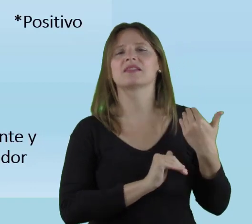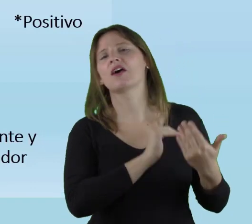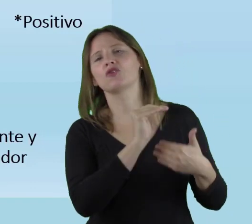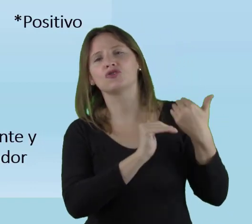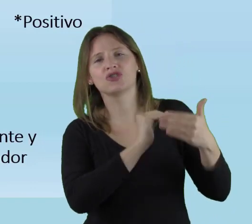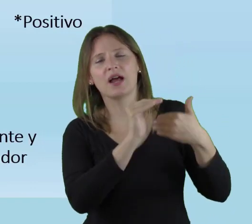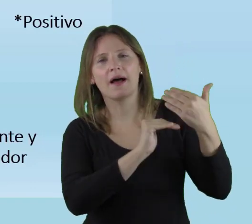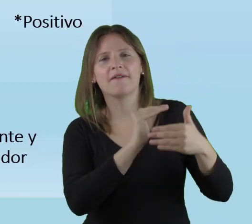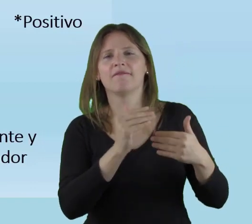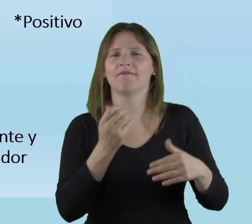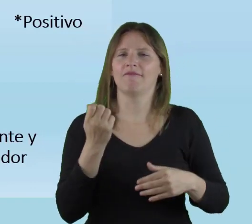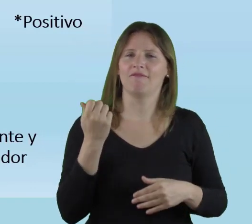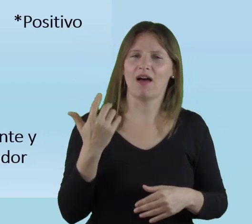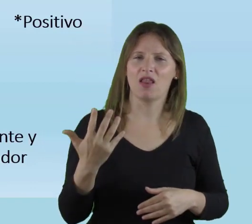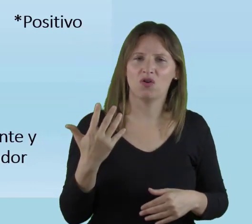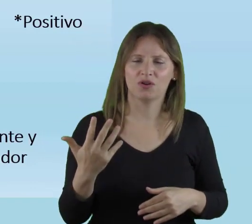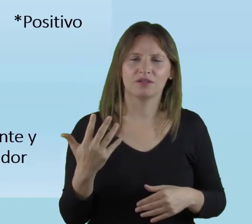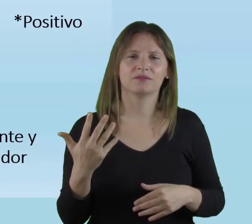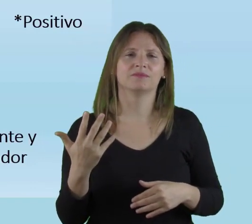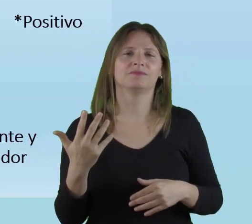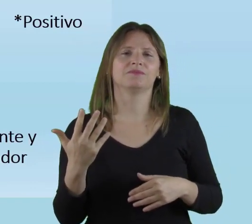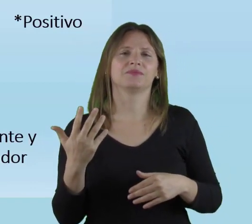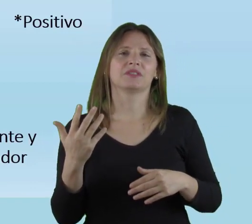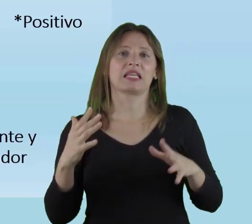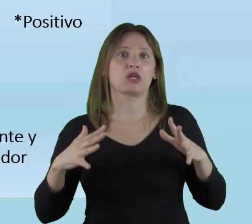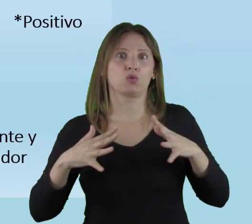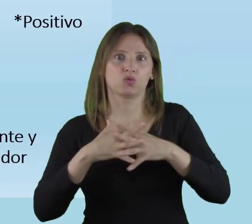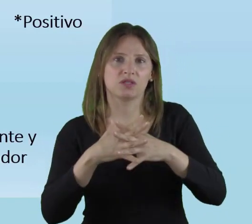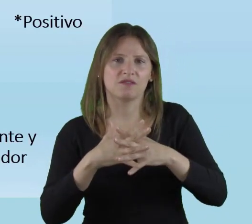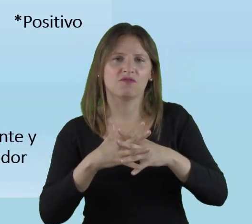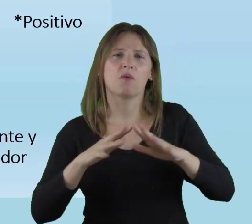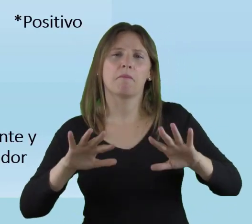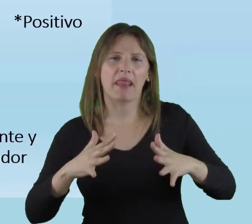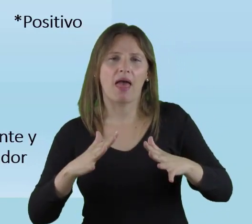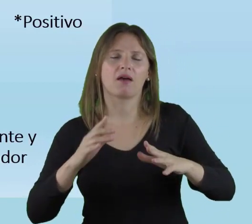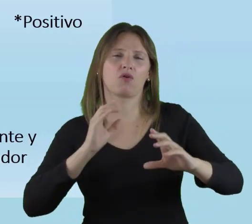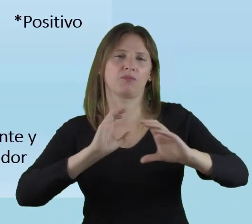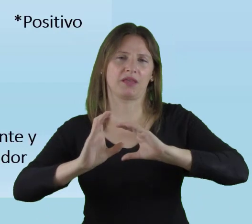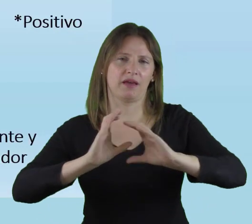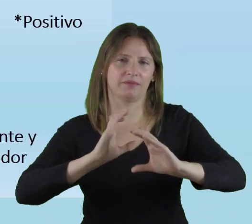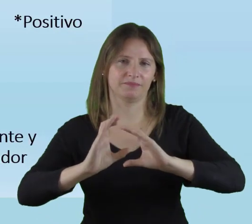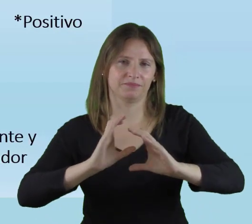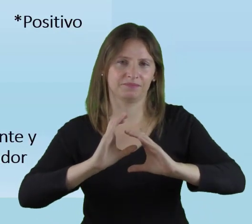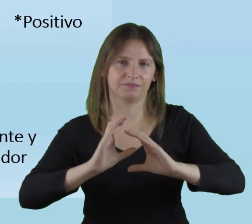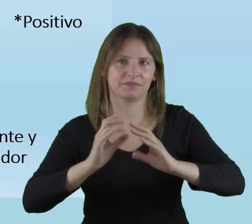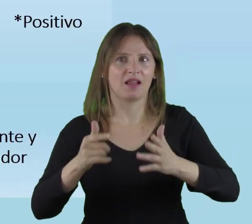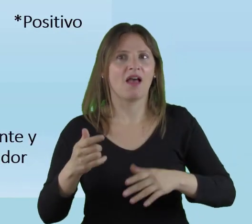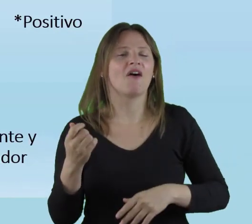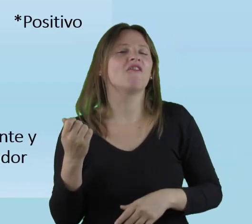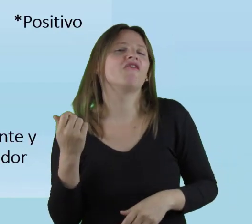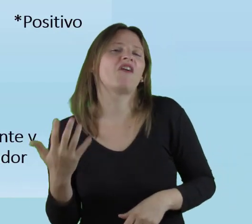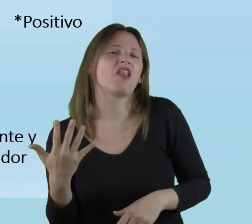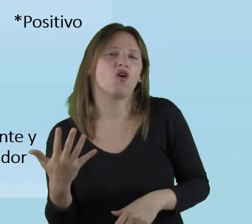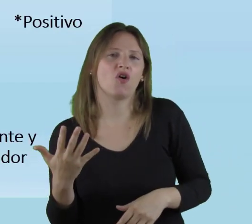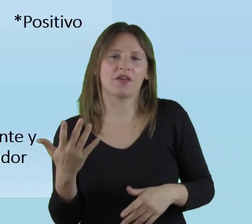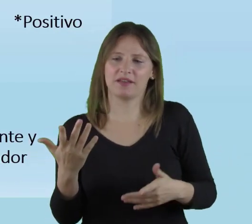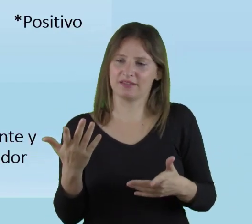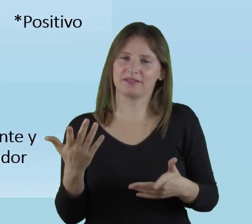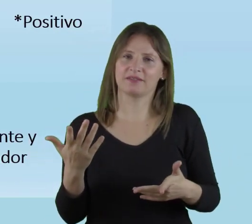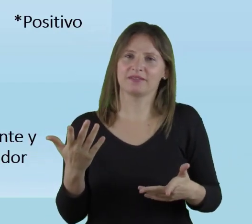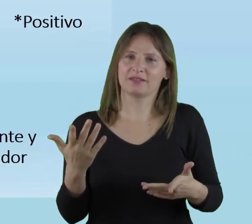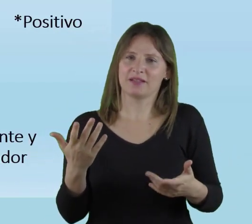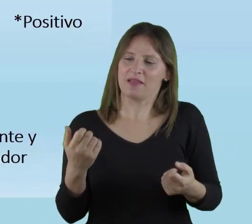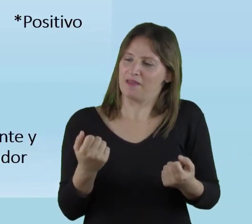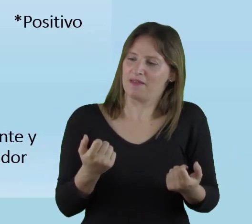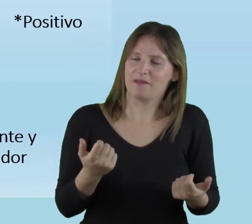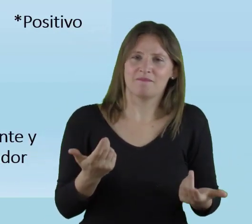Todos desarrollan valores inclusivos para comunicar. Estos valores los hacen